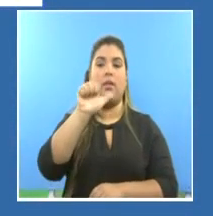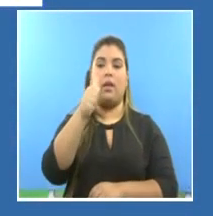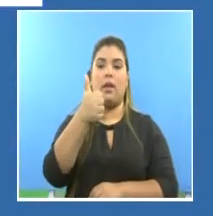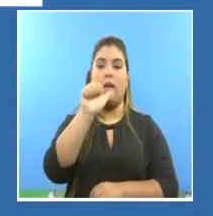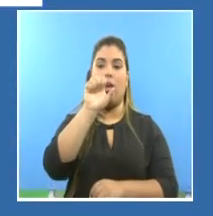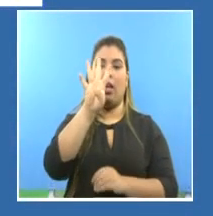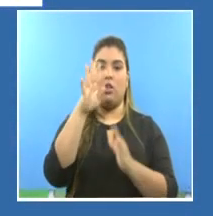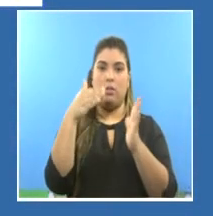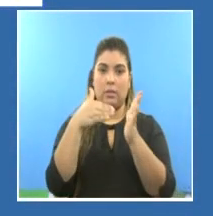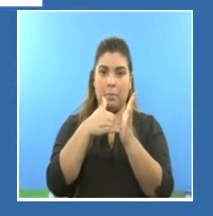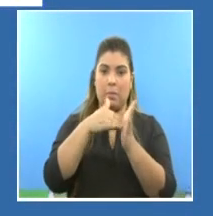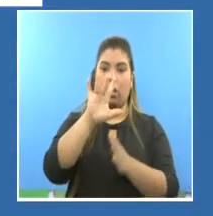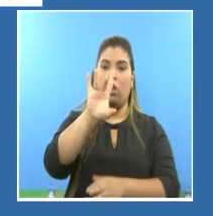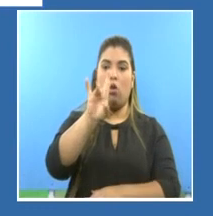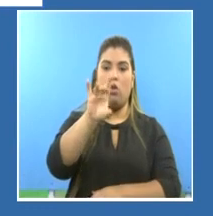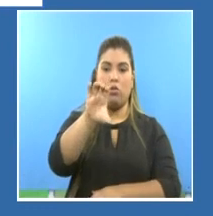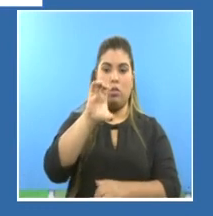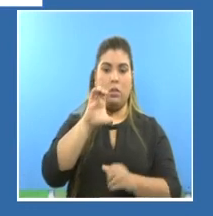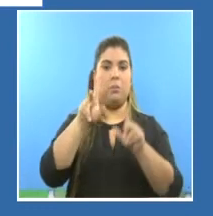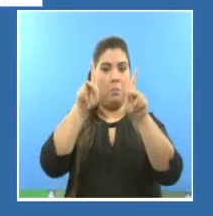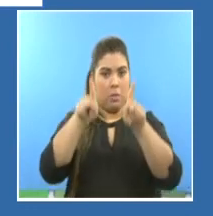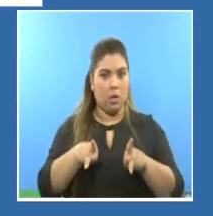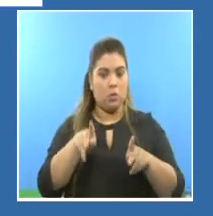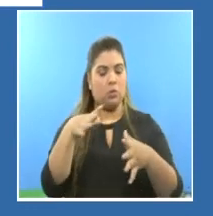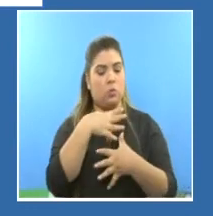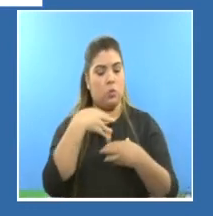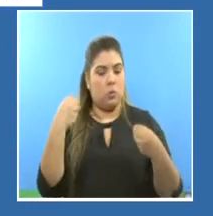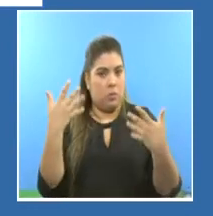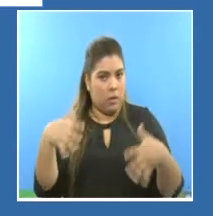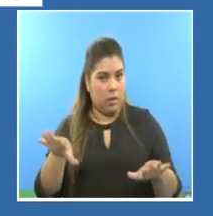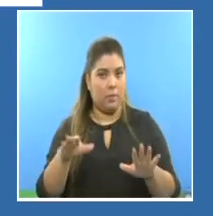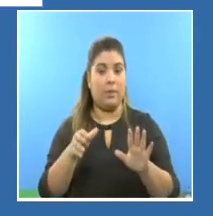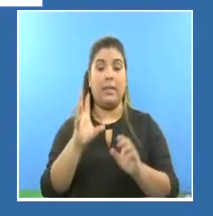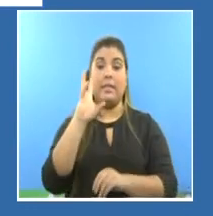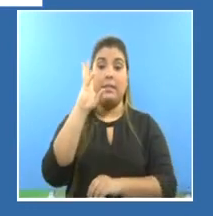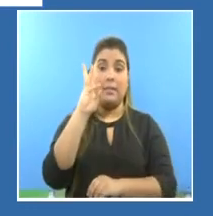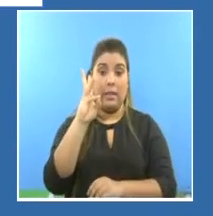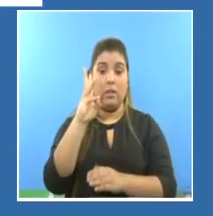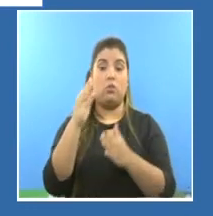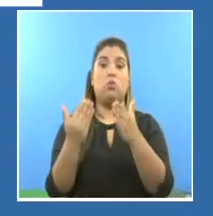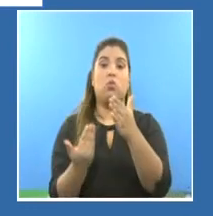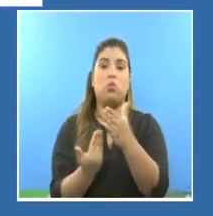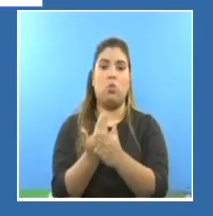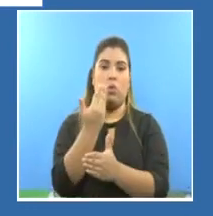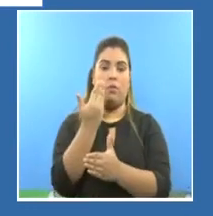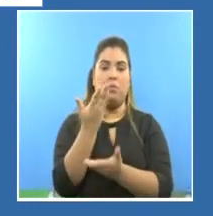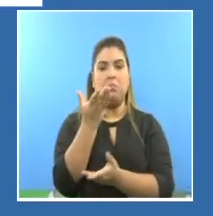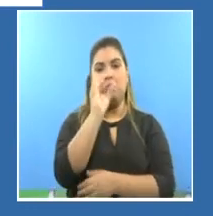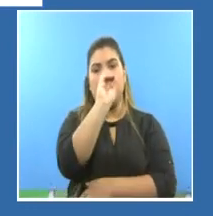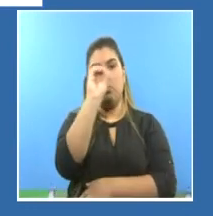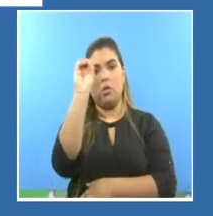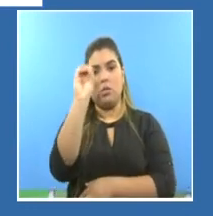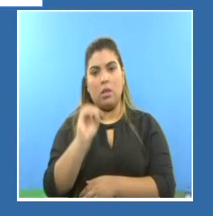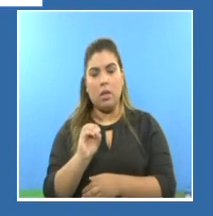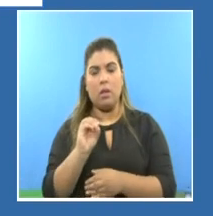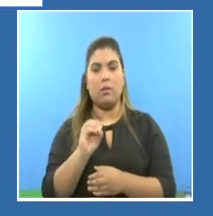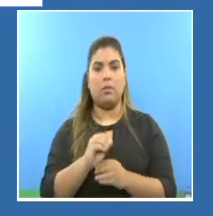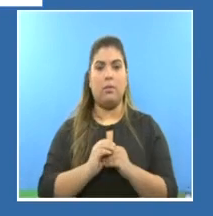.800 casos recuperados, 6 nuevos casos, que está en porcentaje